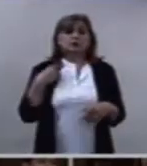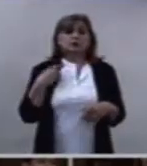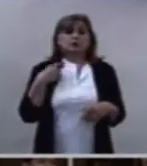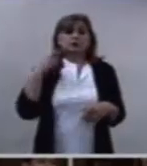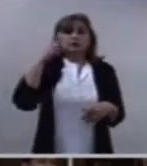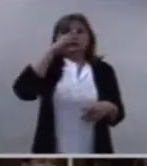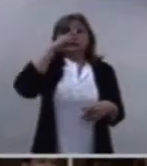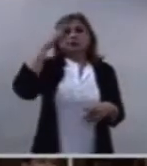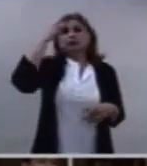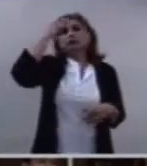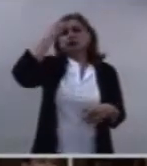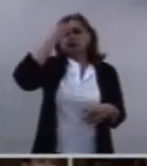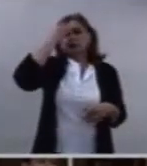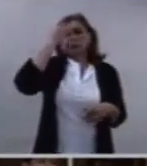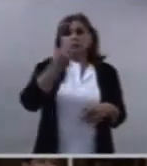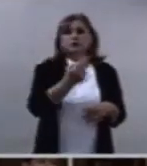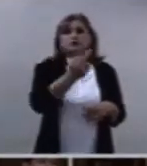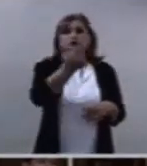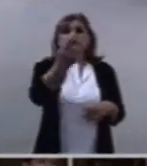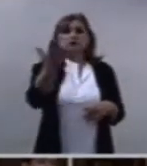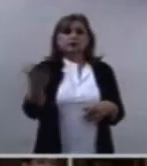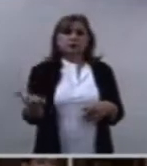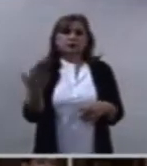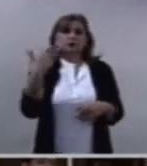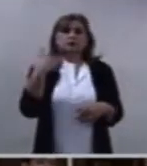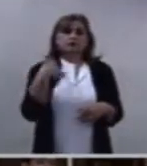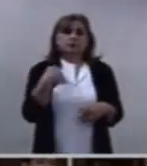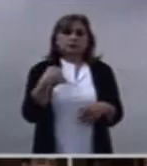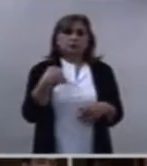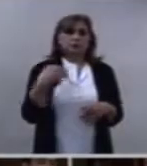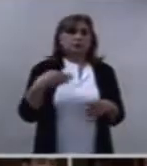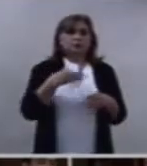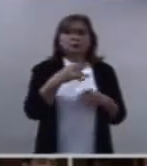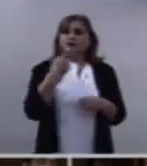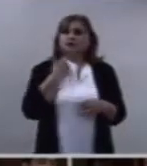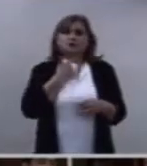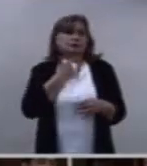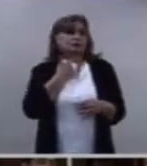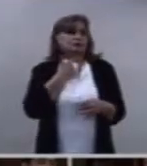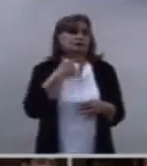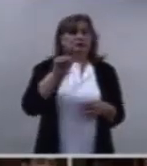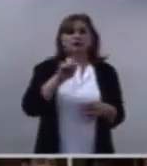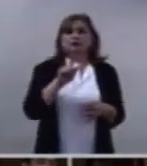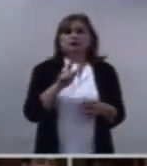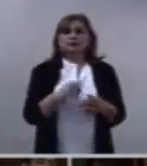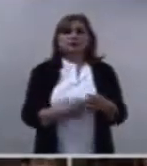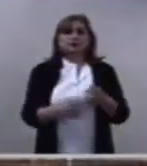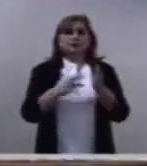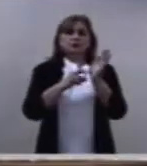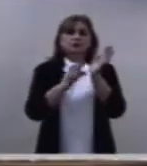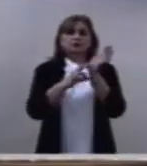que ni a ustedes ni a mí nos gusta que nos corrijan